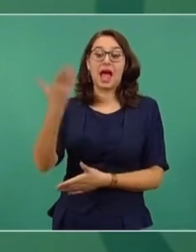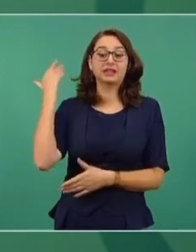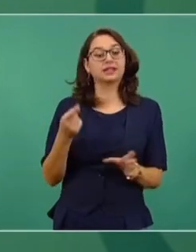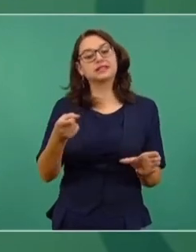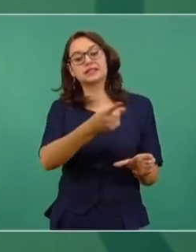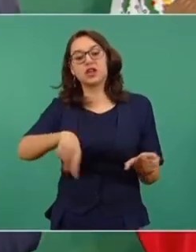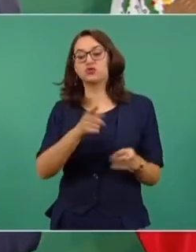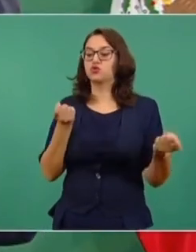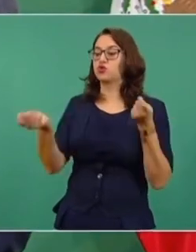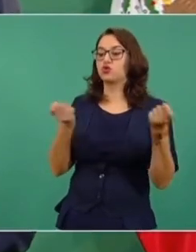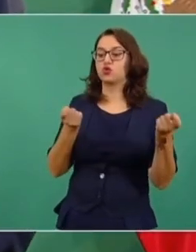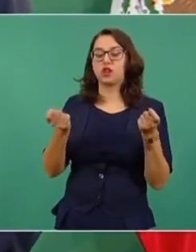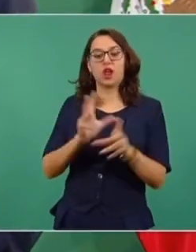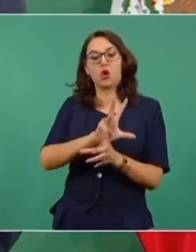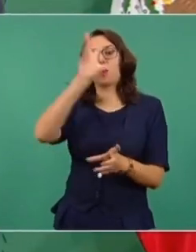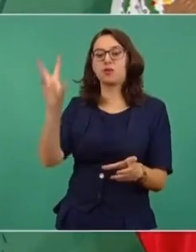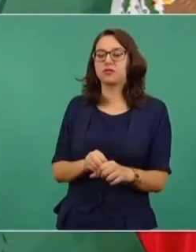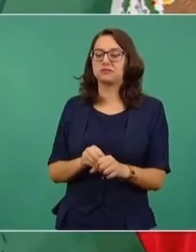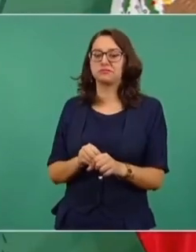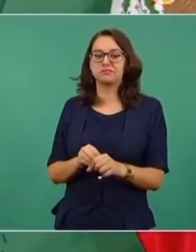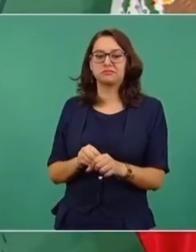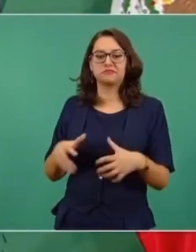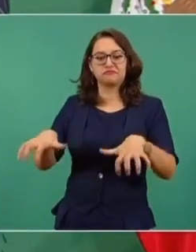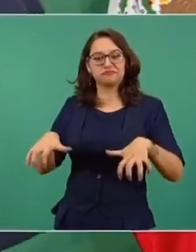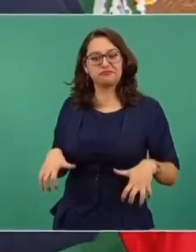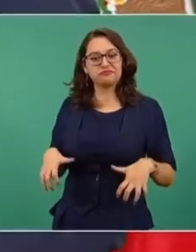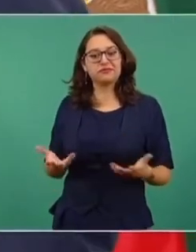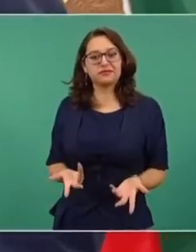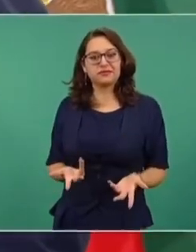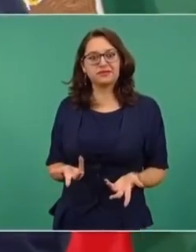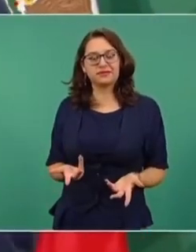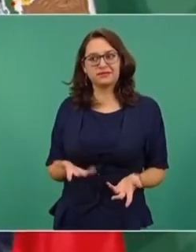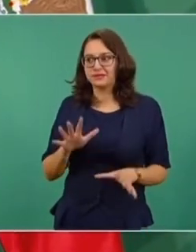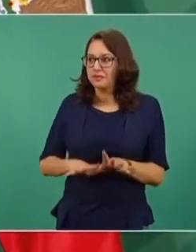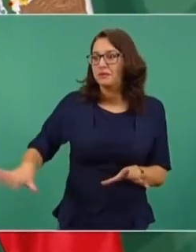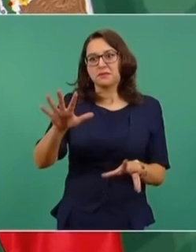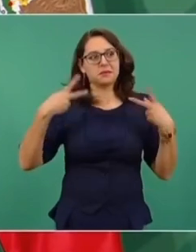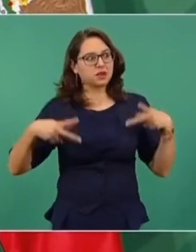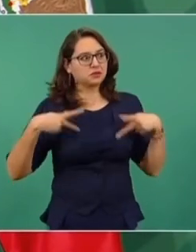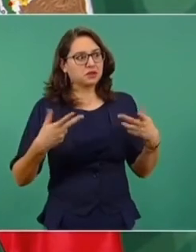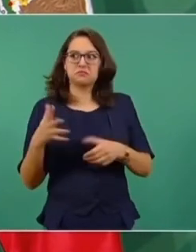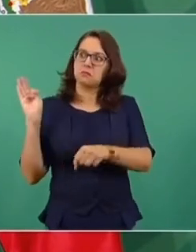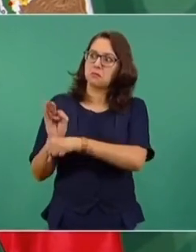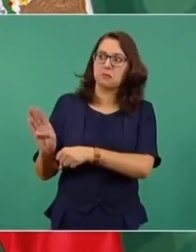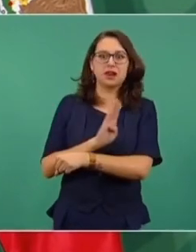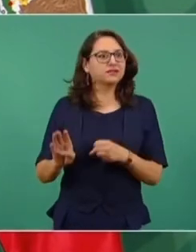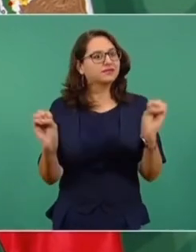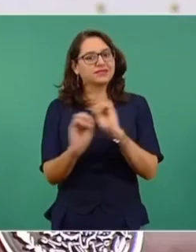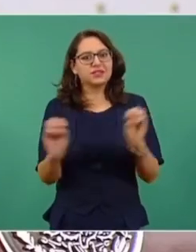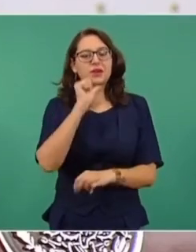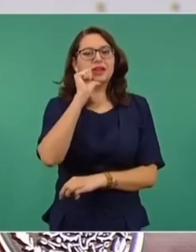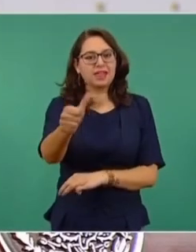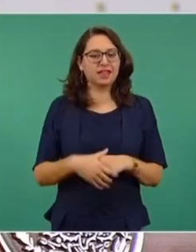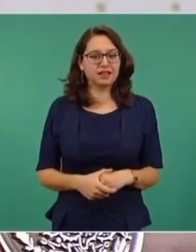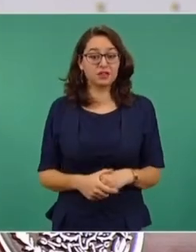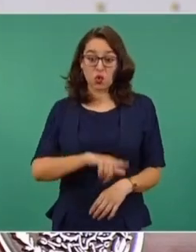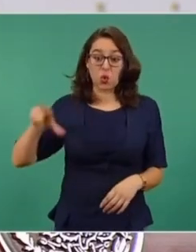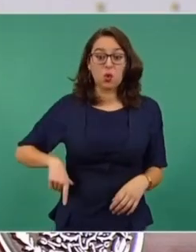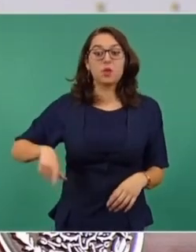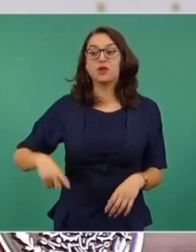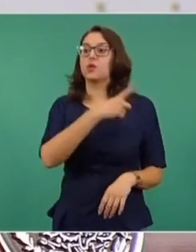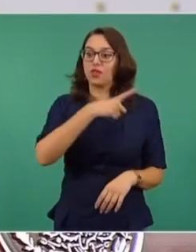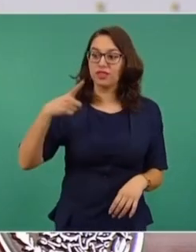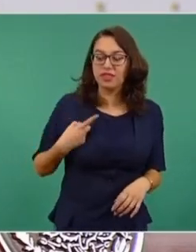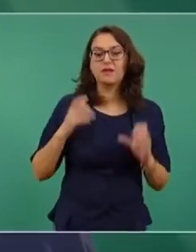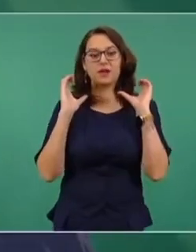son los que se benefician, pero no el pueblo de México. Nosotros tenemos que garantizar que no